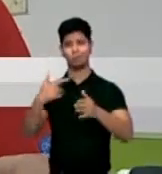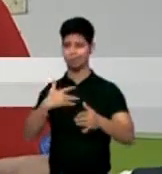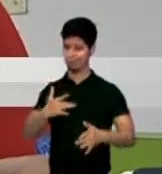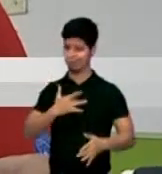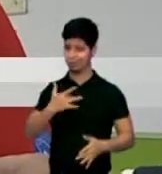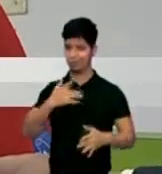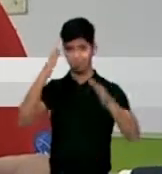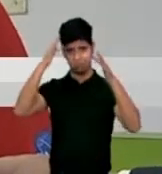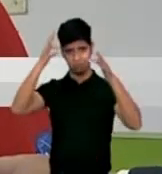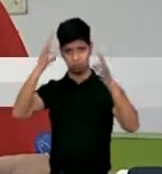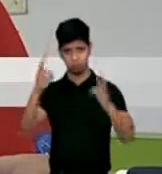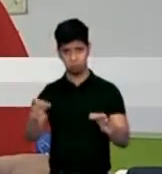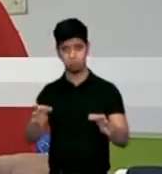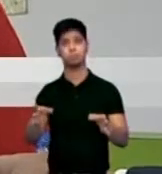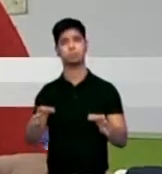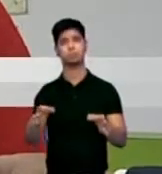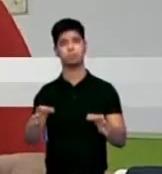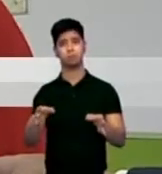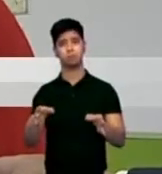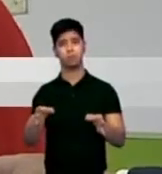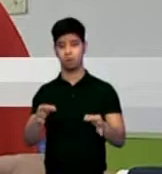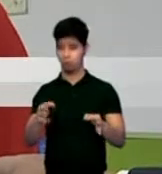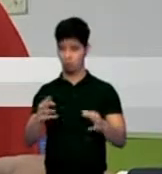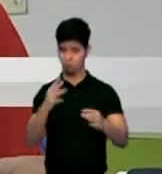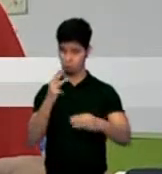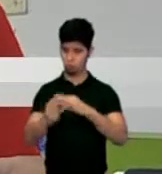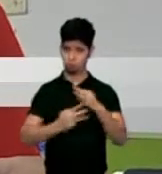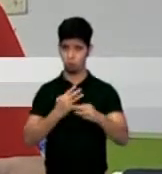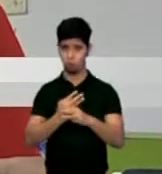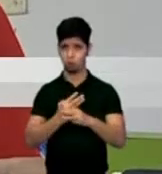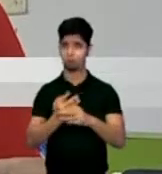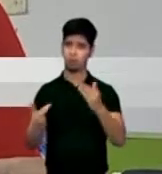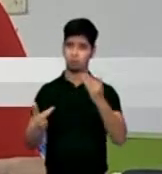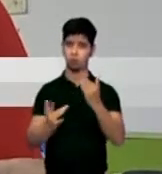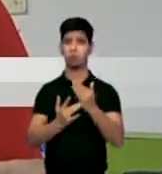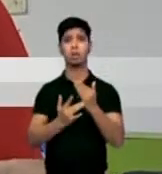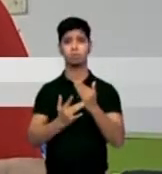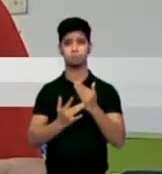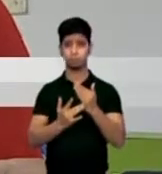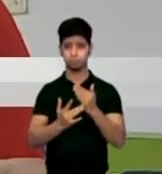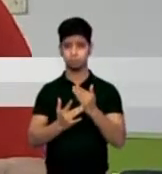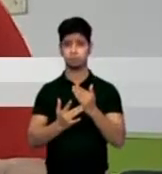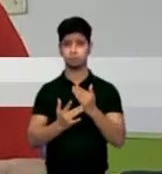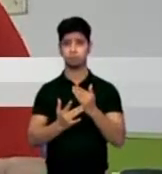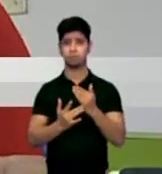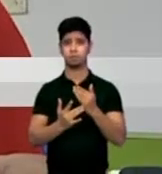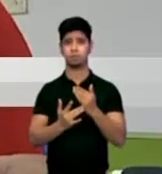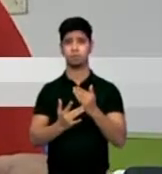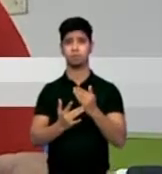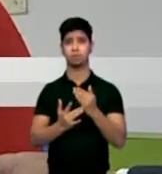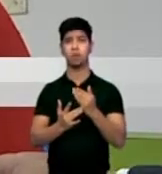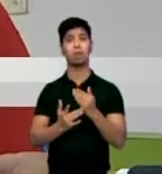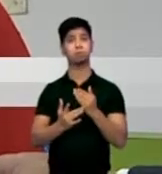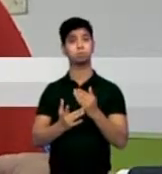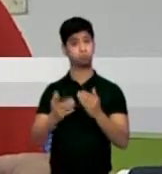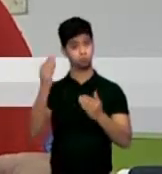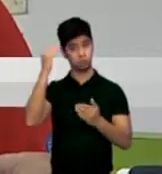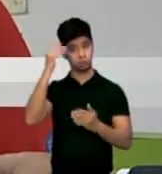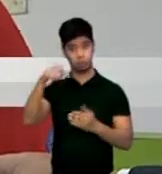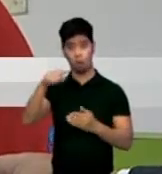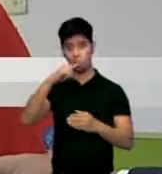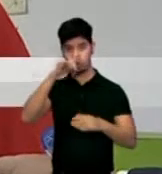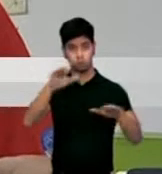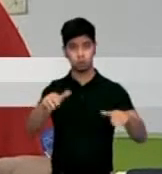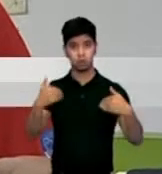seguro en un mundo de tecnología, que en ocasiones los niños tienen acceso a la tecnología